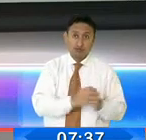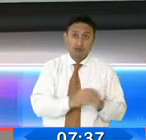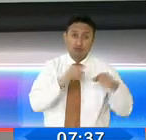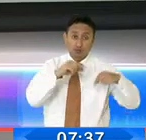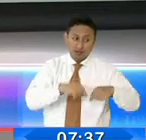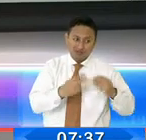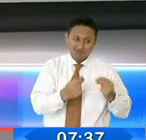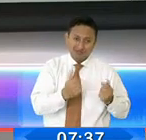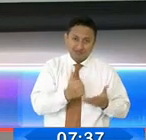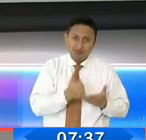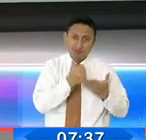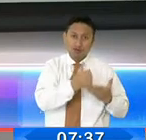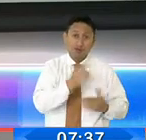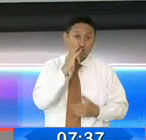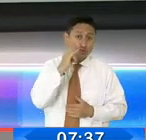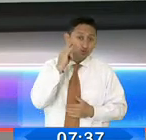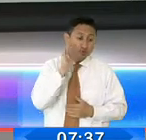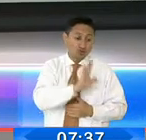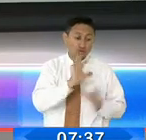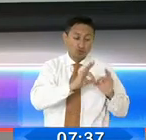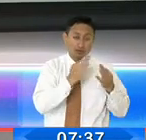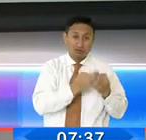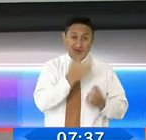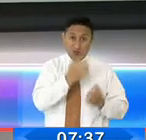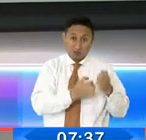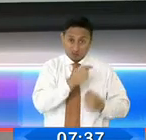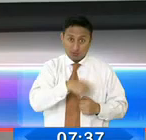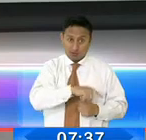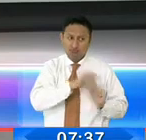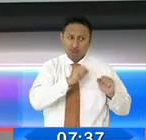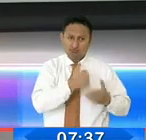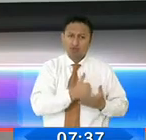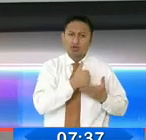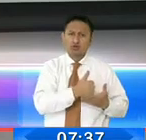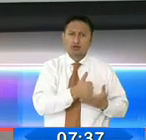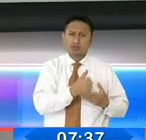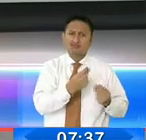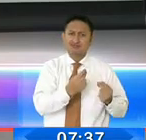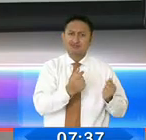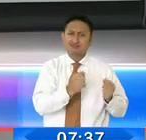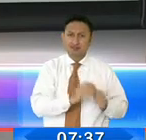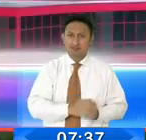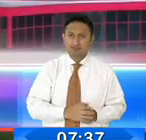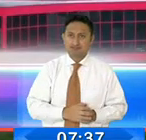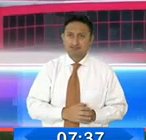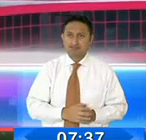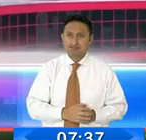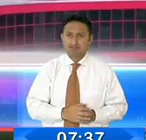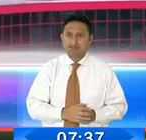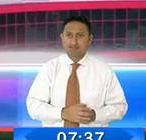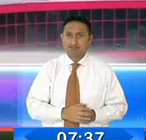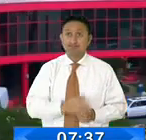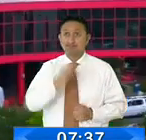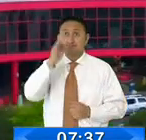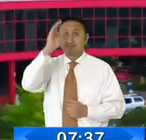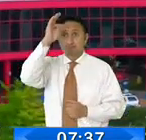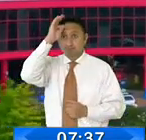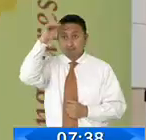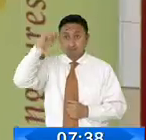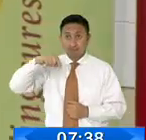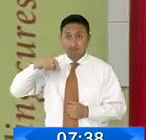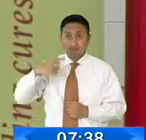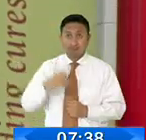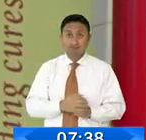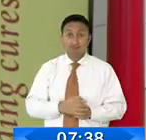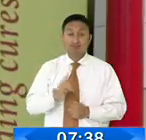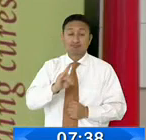a los niños y a las familias que atraviesan ese dolor de la manera más oportuna posible. Este hospital es uno de los más reconocidos